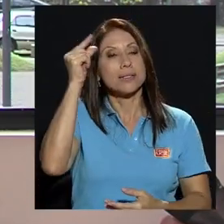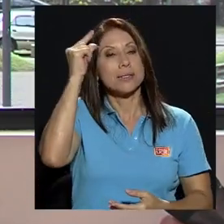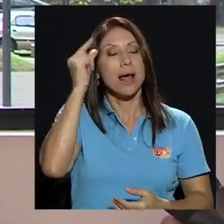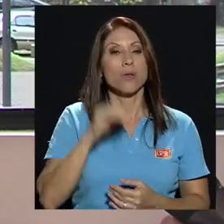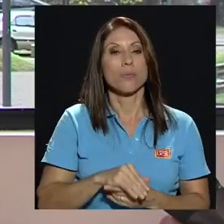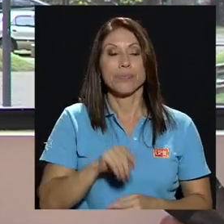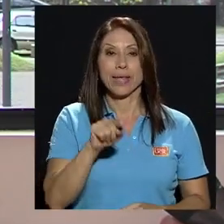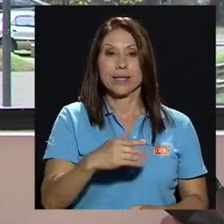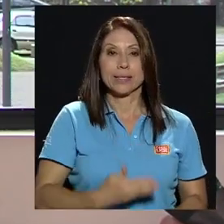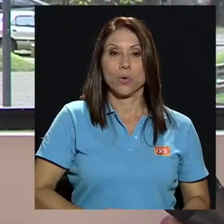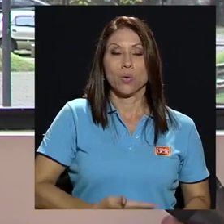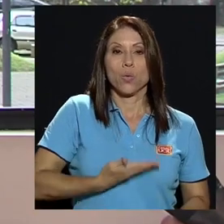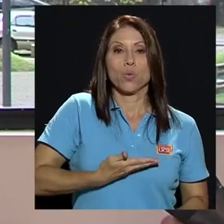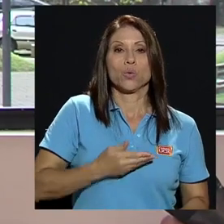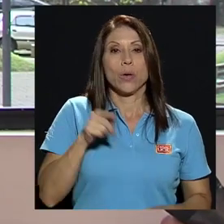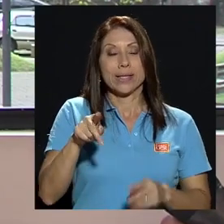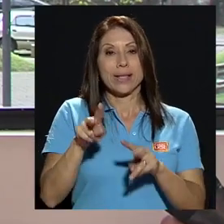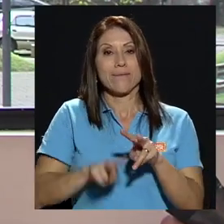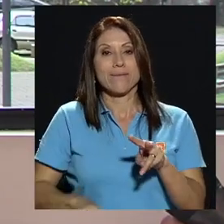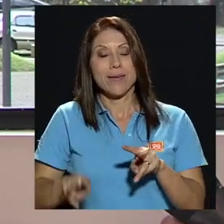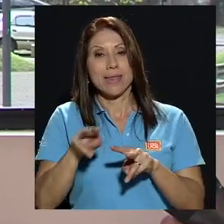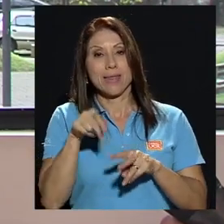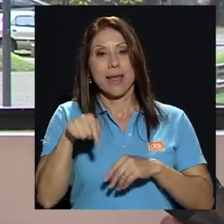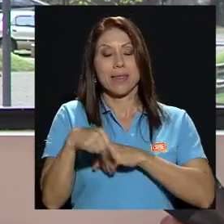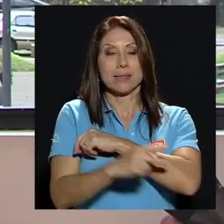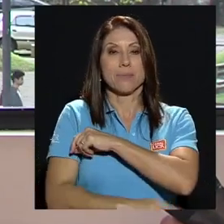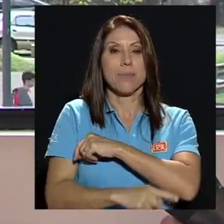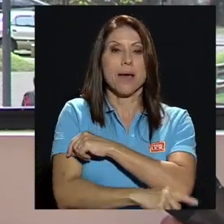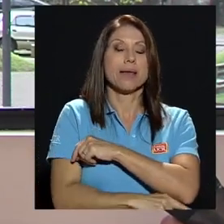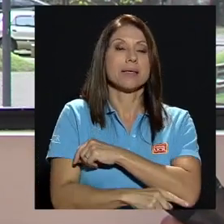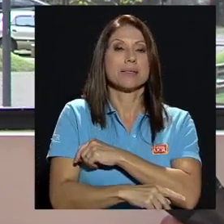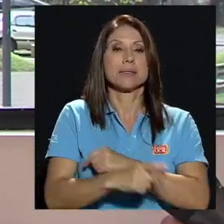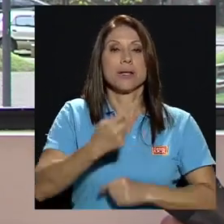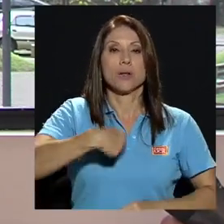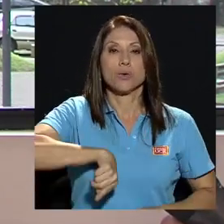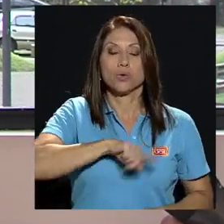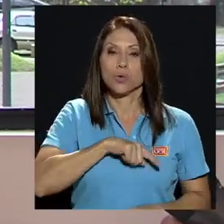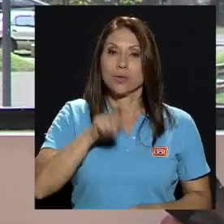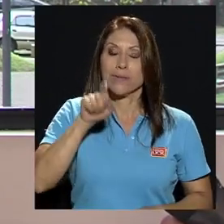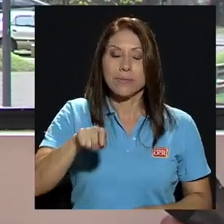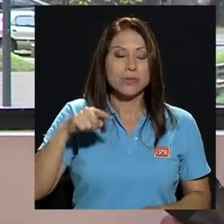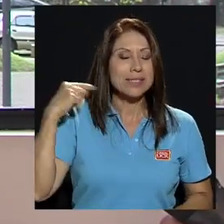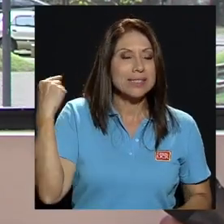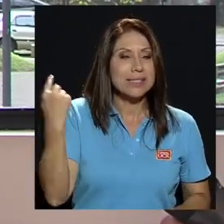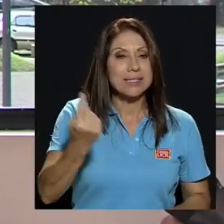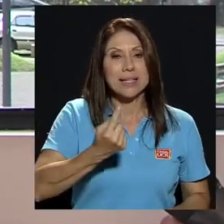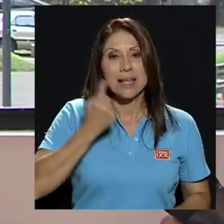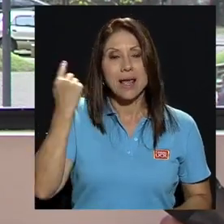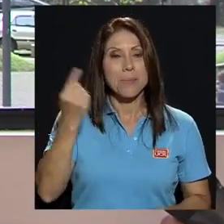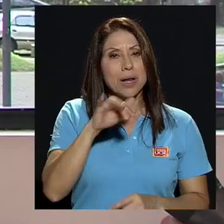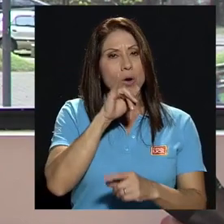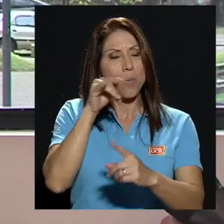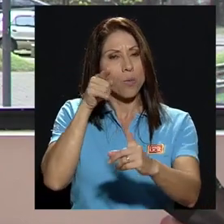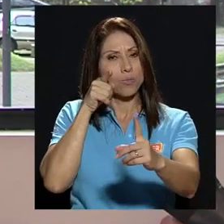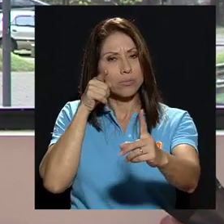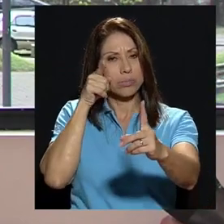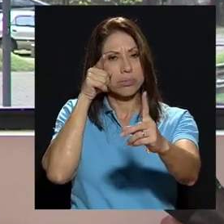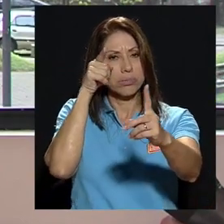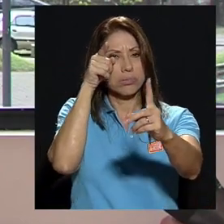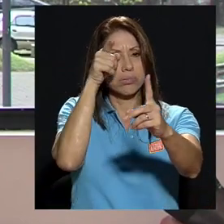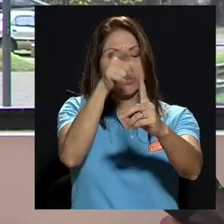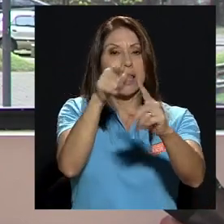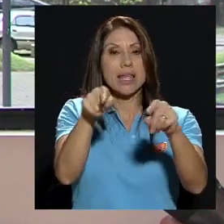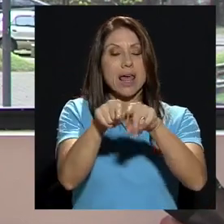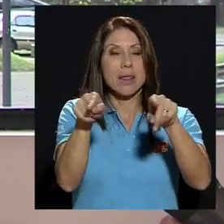orgullo y esa ventaja que tiene este país la debemos de tener siempre como el norte nuestro y además